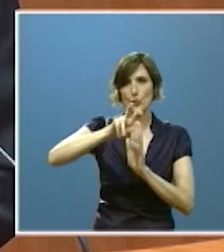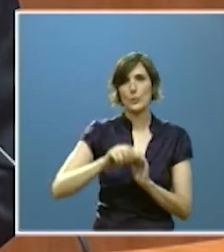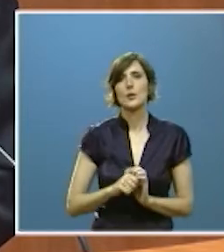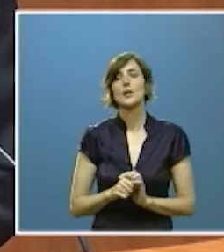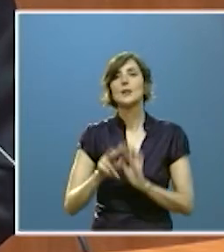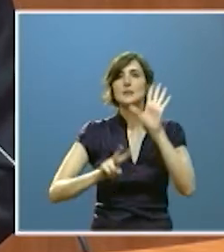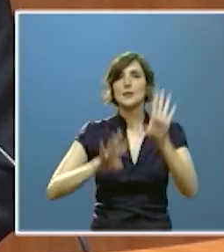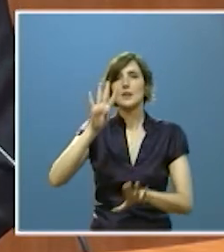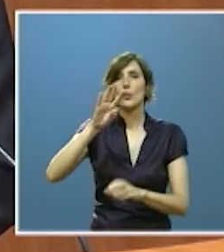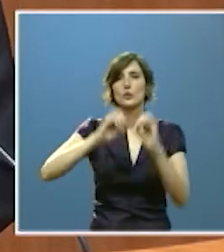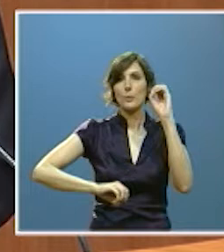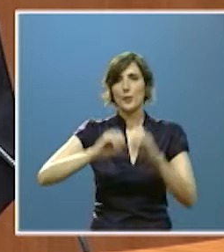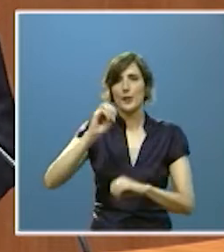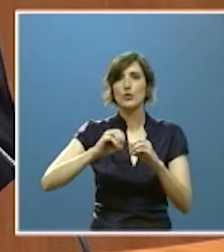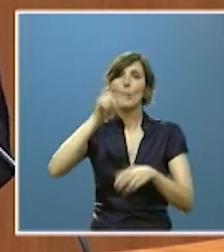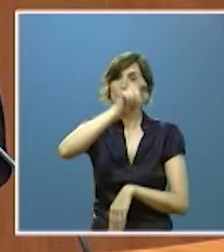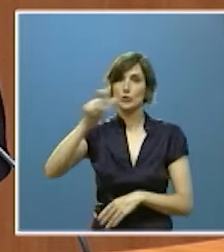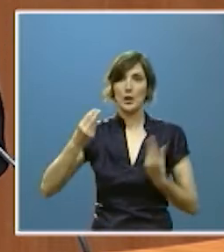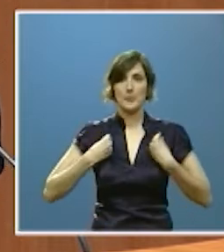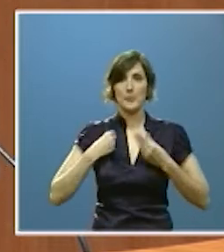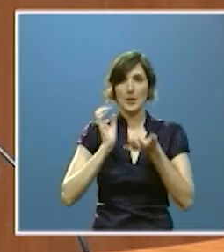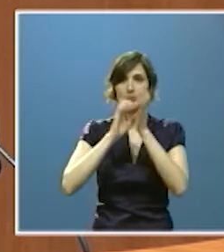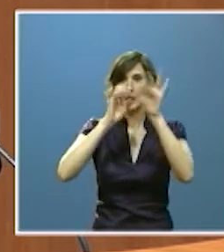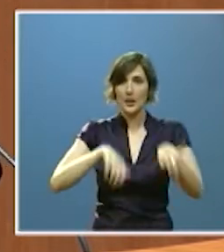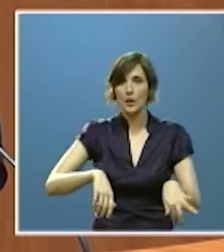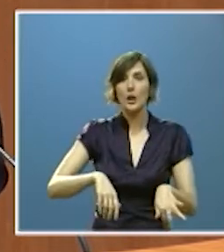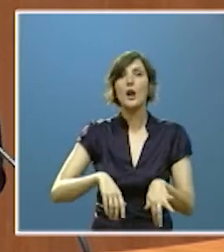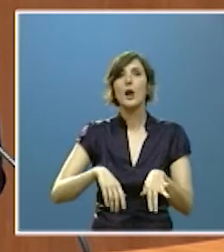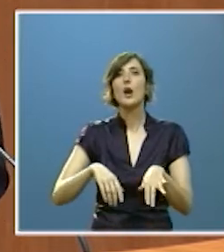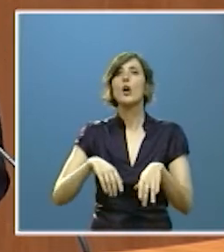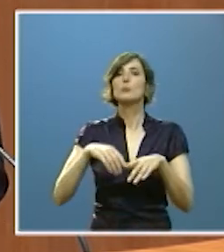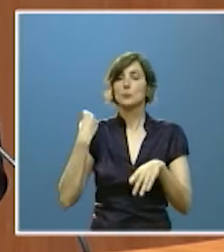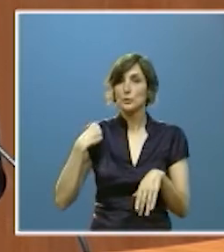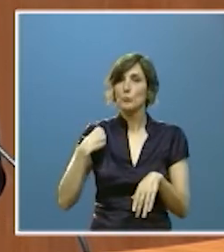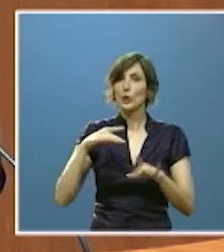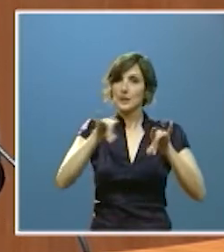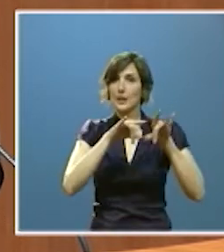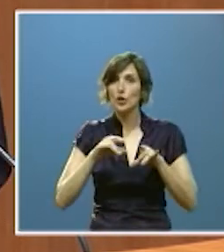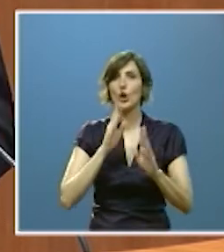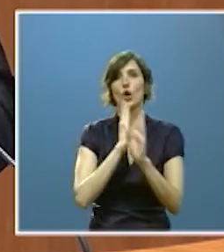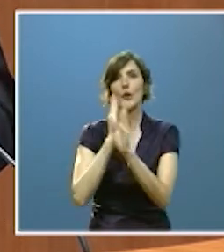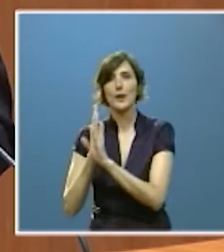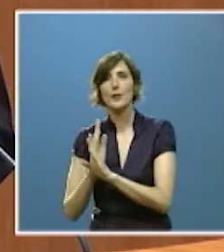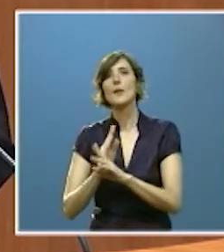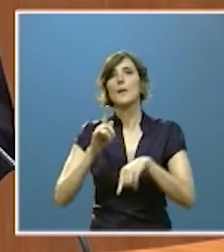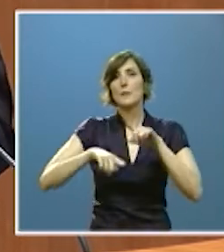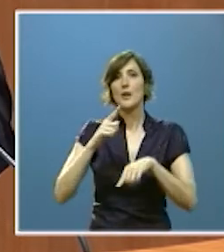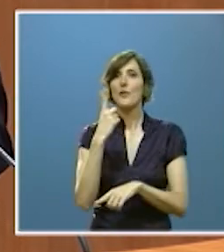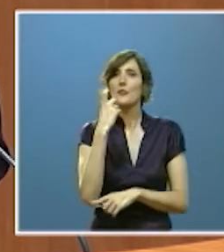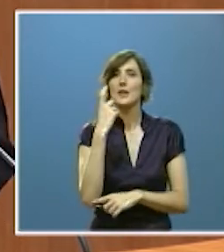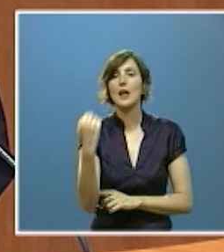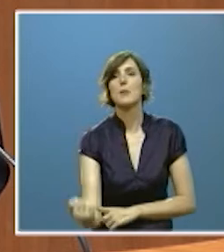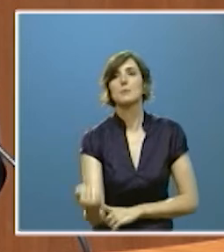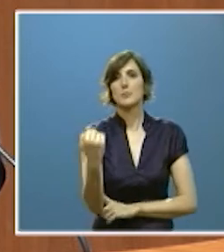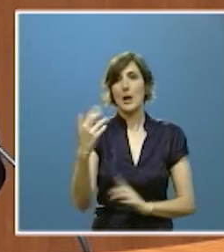% de la población de Castilla y León vivirá en un territorio ordenado conforme al mismo falta el impulso del